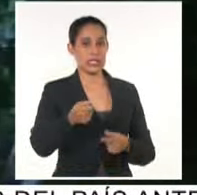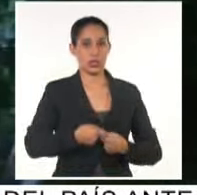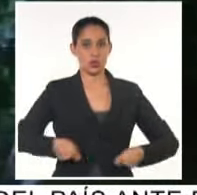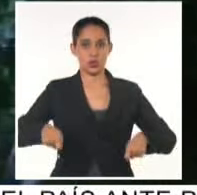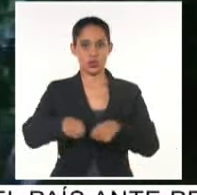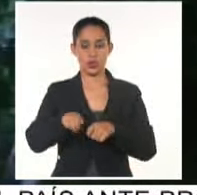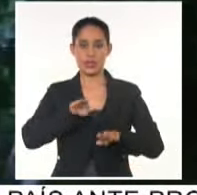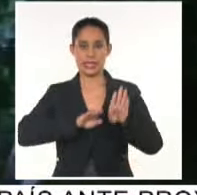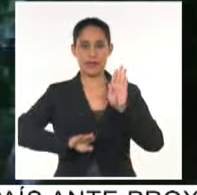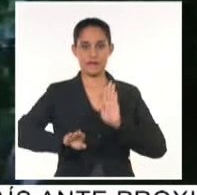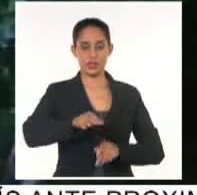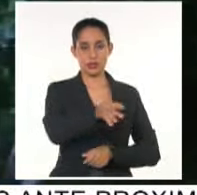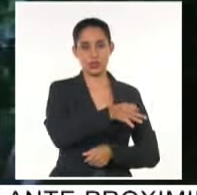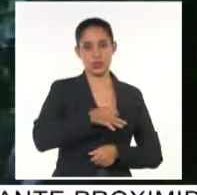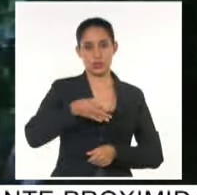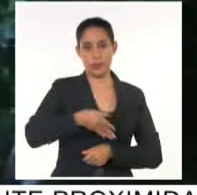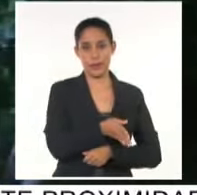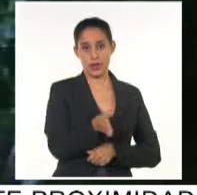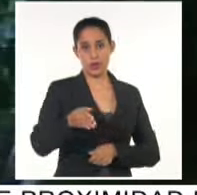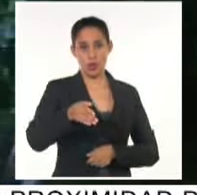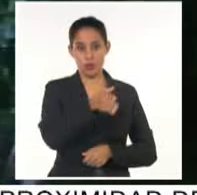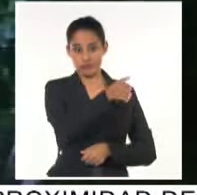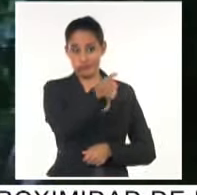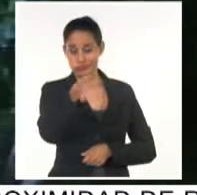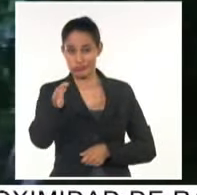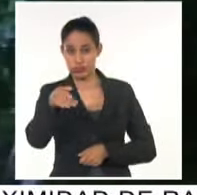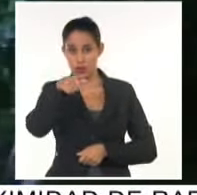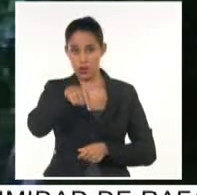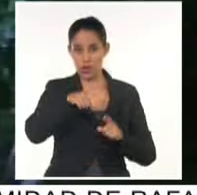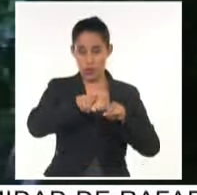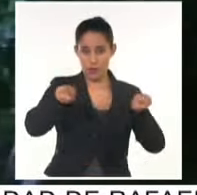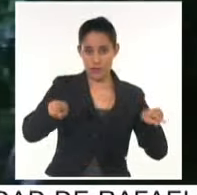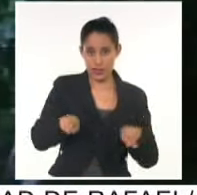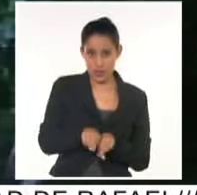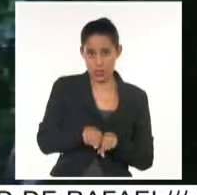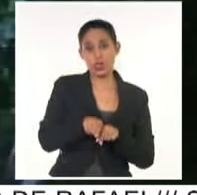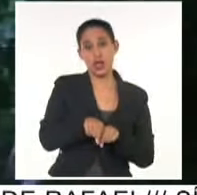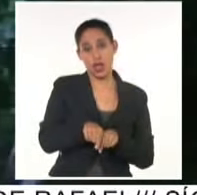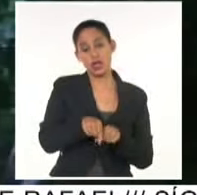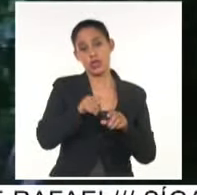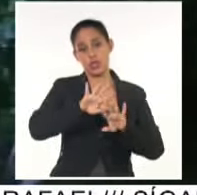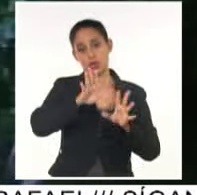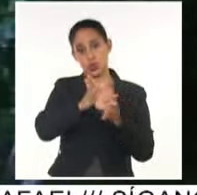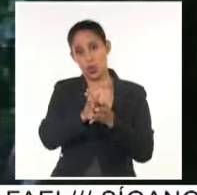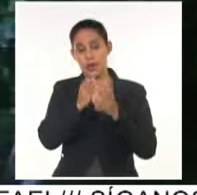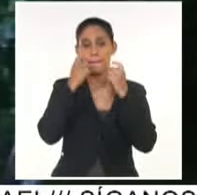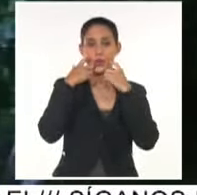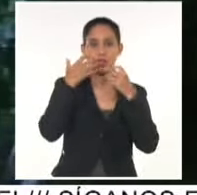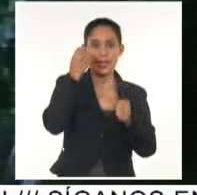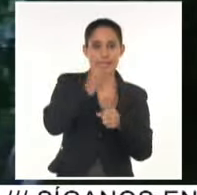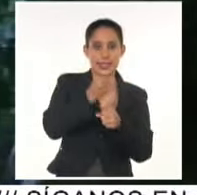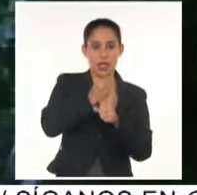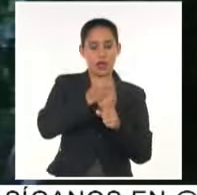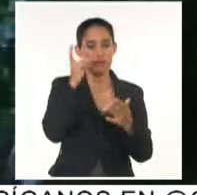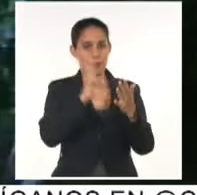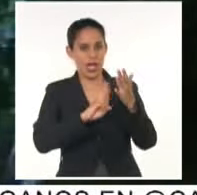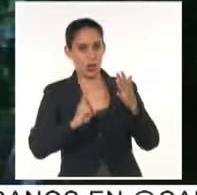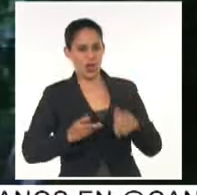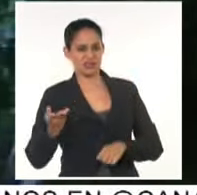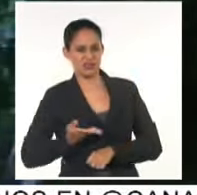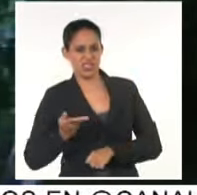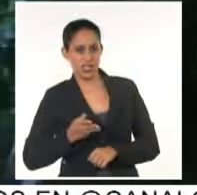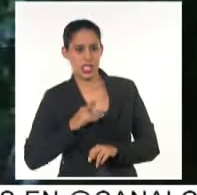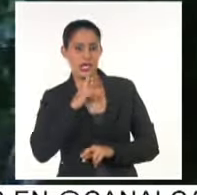Baracoa realizó un recorrido por las oficinas de trámites de ese territorio para evaluar la agilidad con que se le da